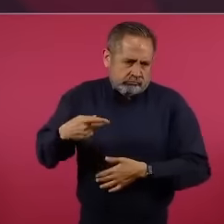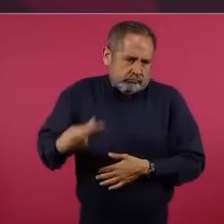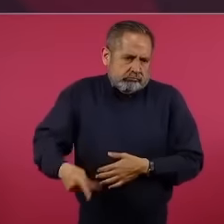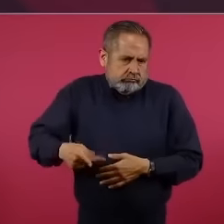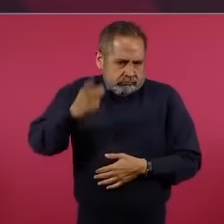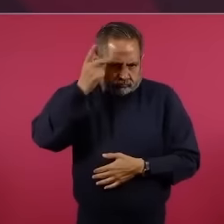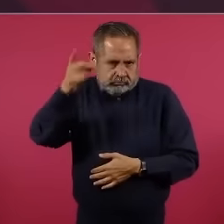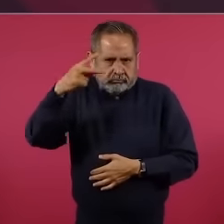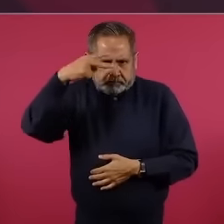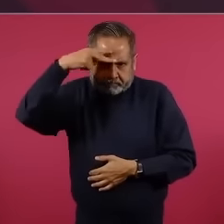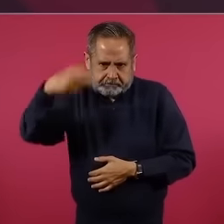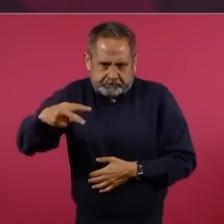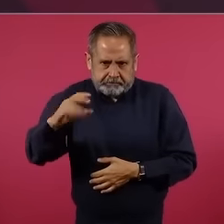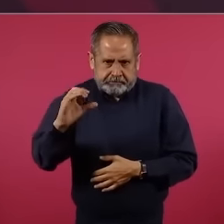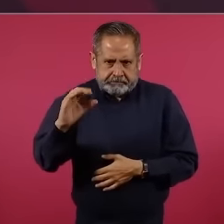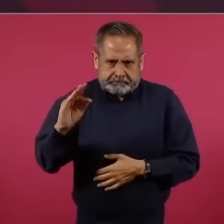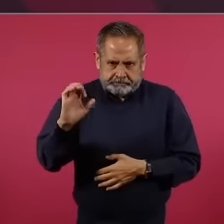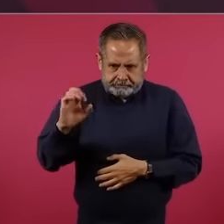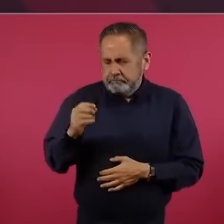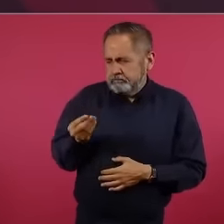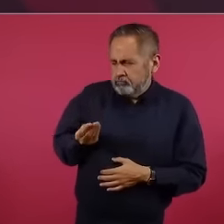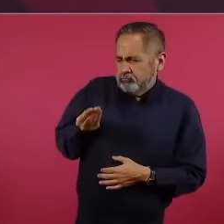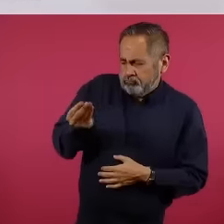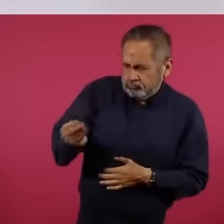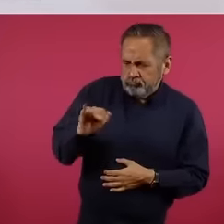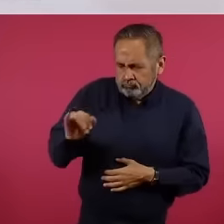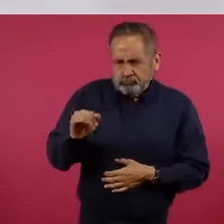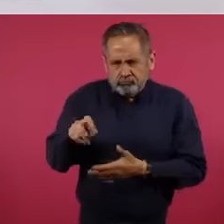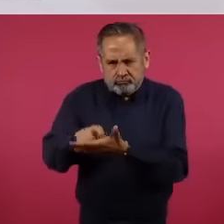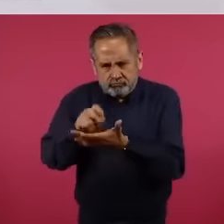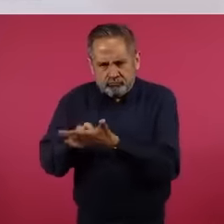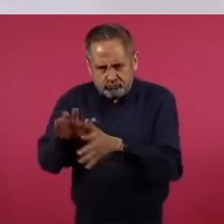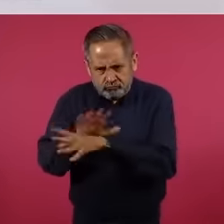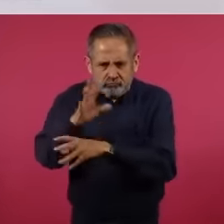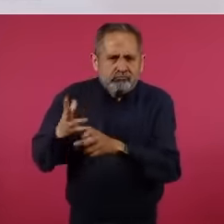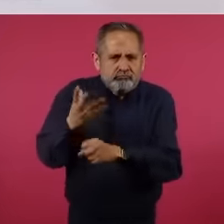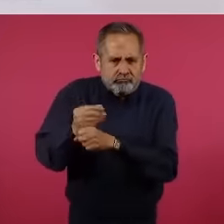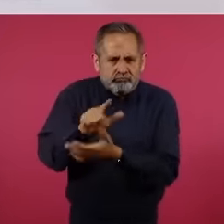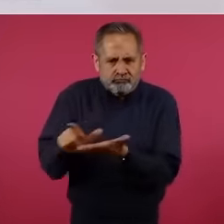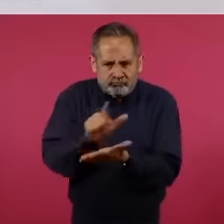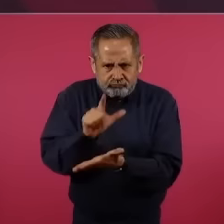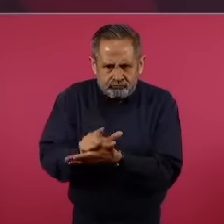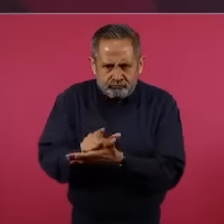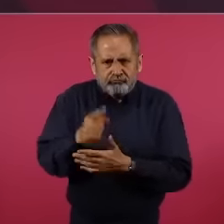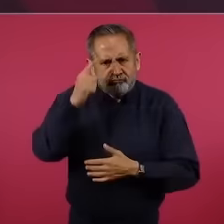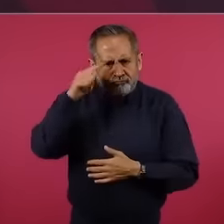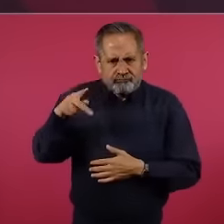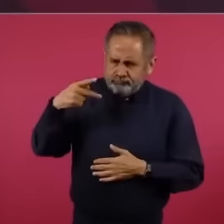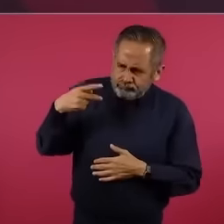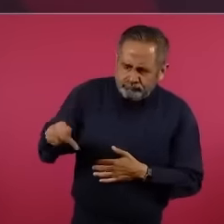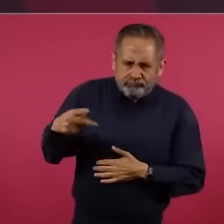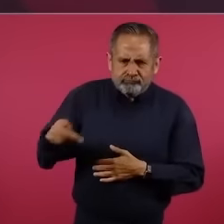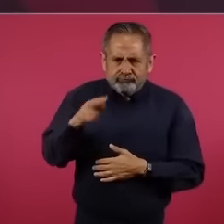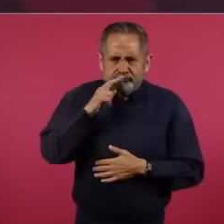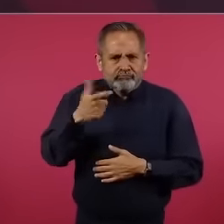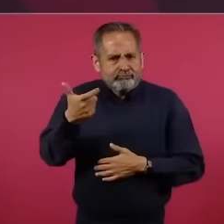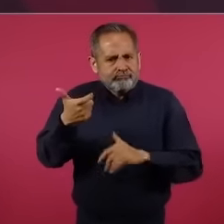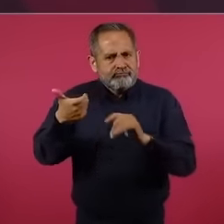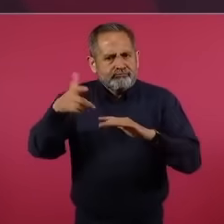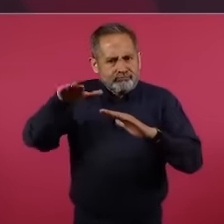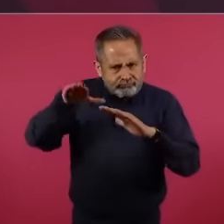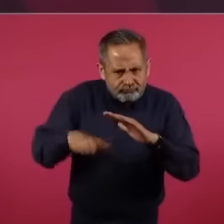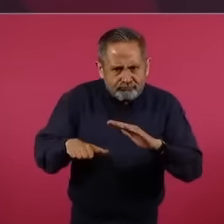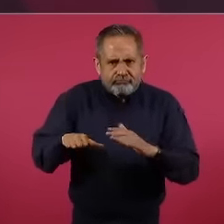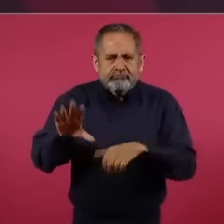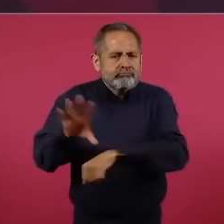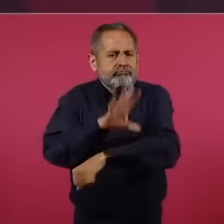con el propósito de mantener los precios de la